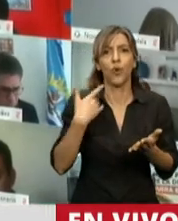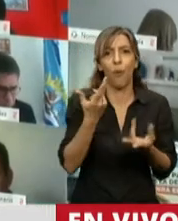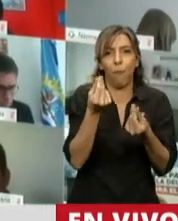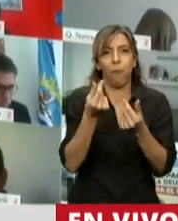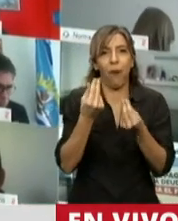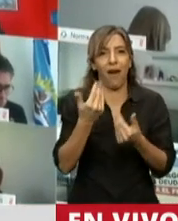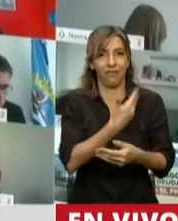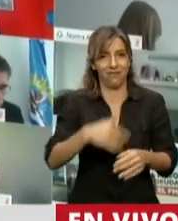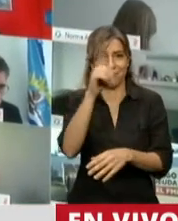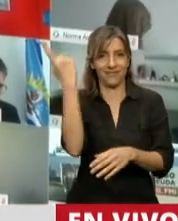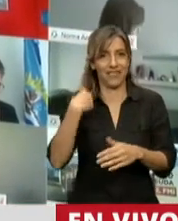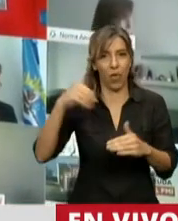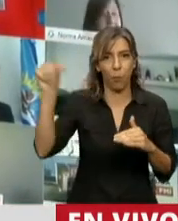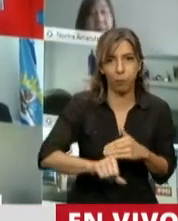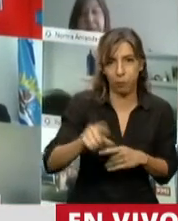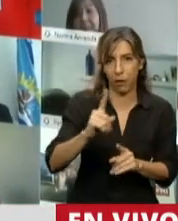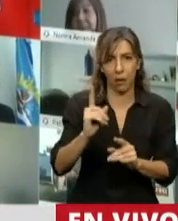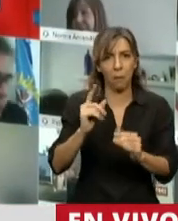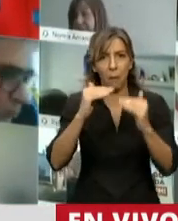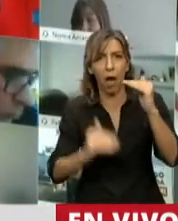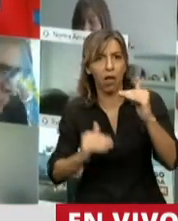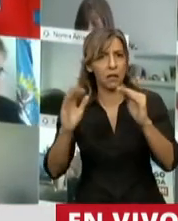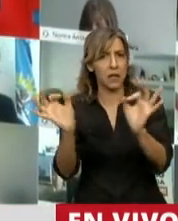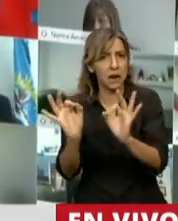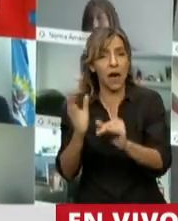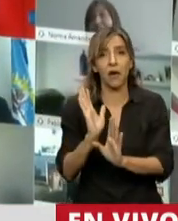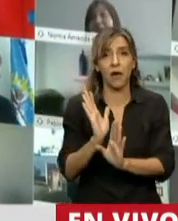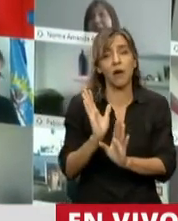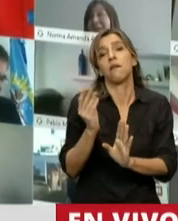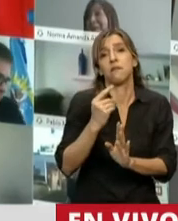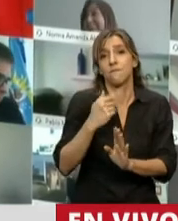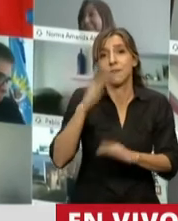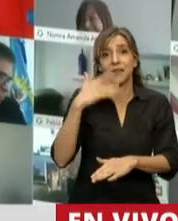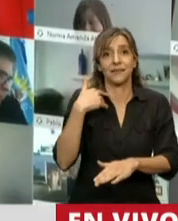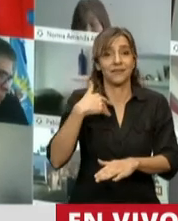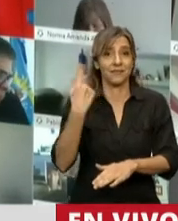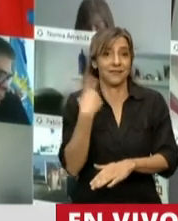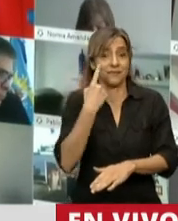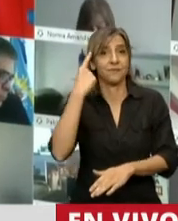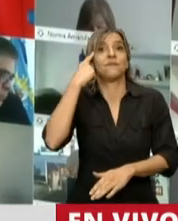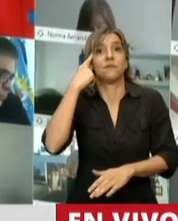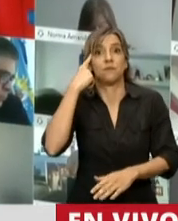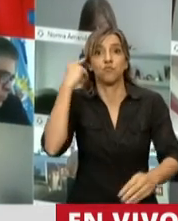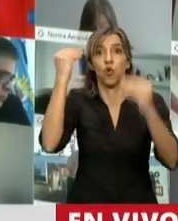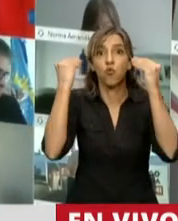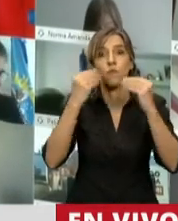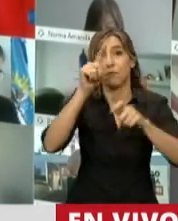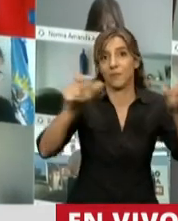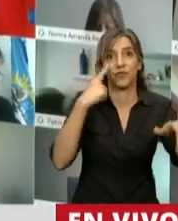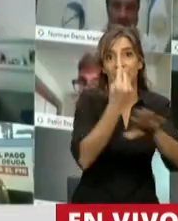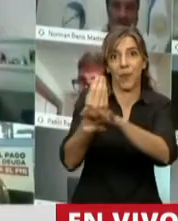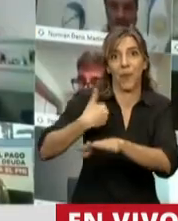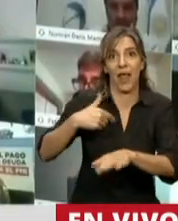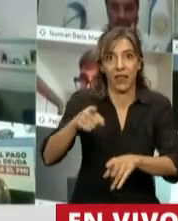riesgo la vida o la salud, potencialmente de miles de argentinos, acá lo que está importando es que esa asignación